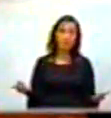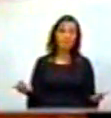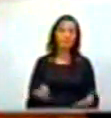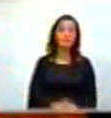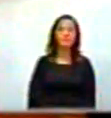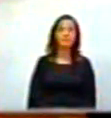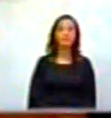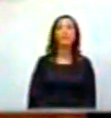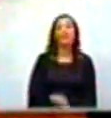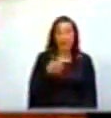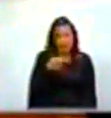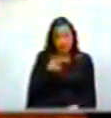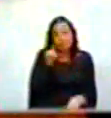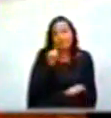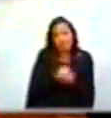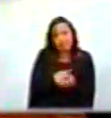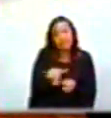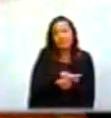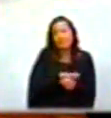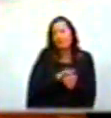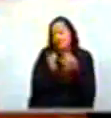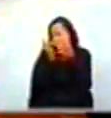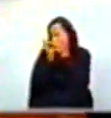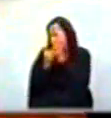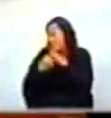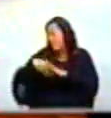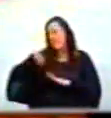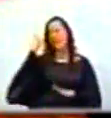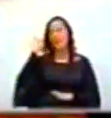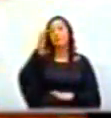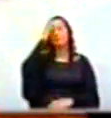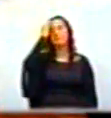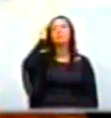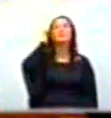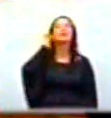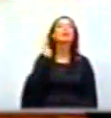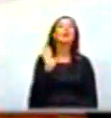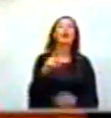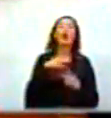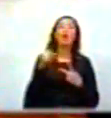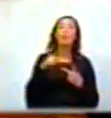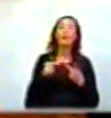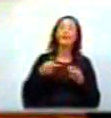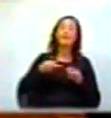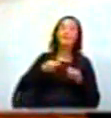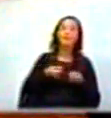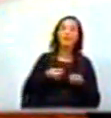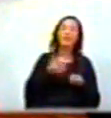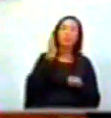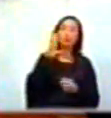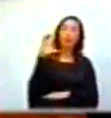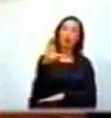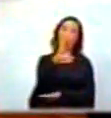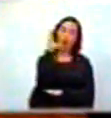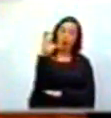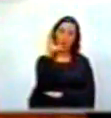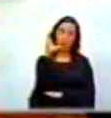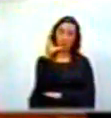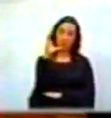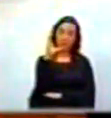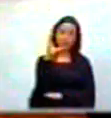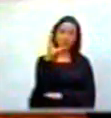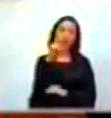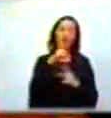Este es el caso probablemente más escandaloso de todos. La Corporación Financiera Colombia, la